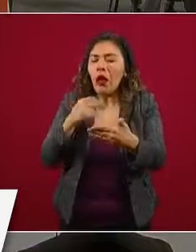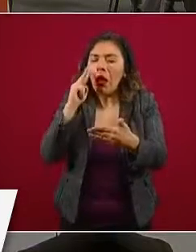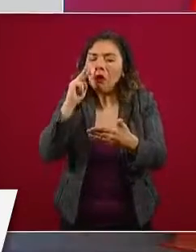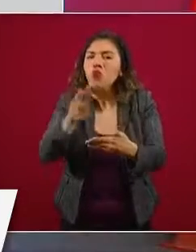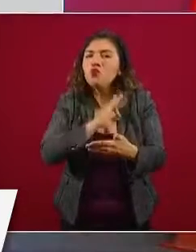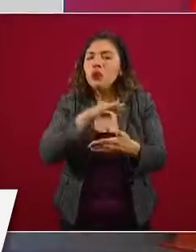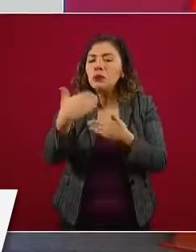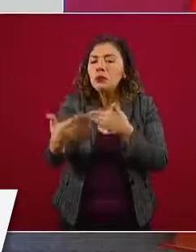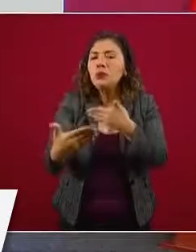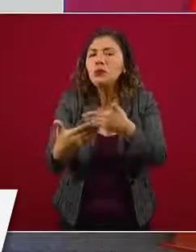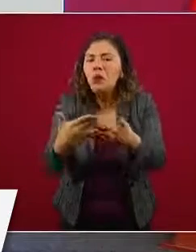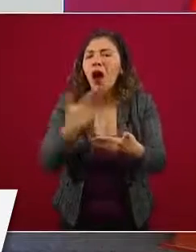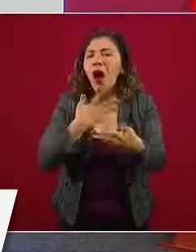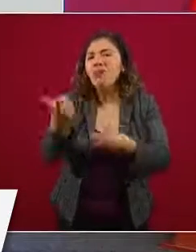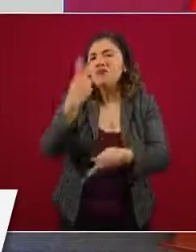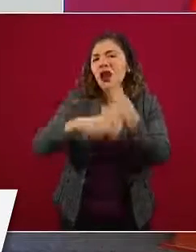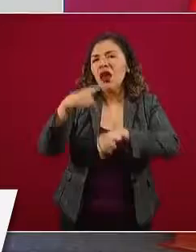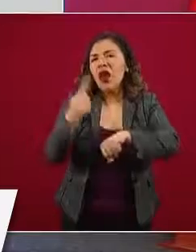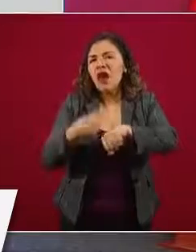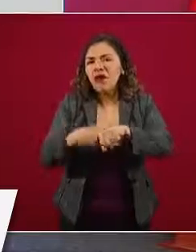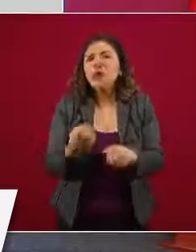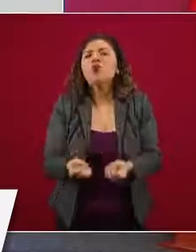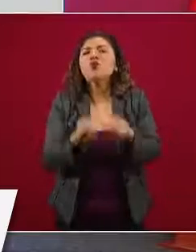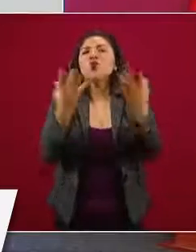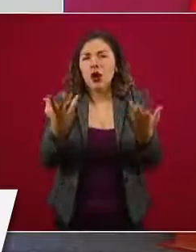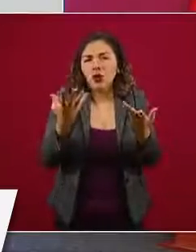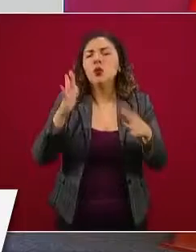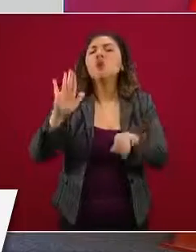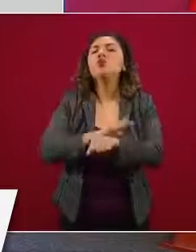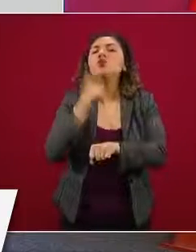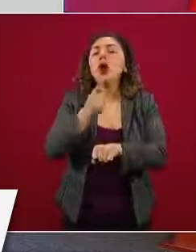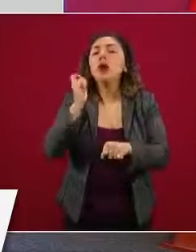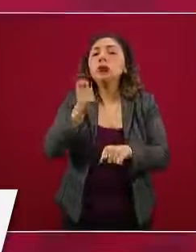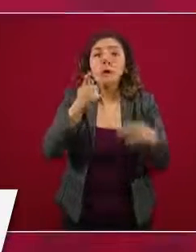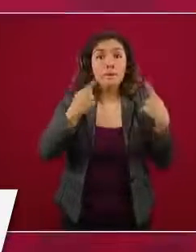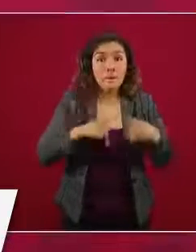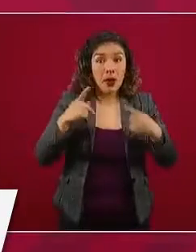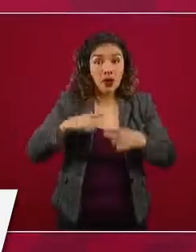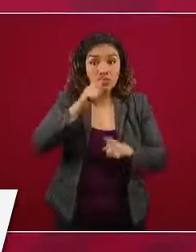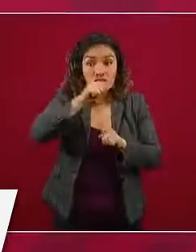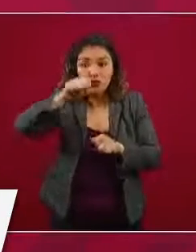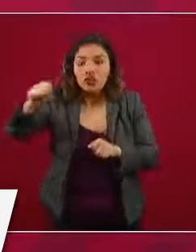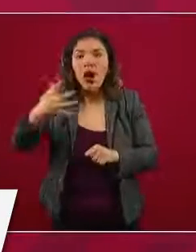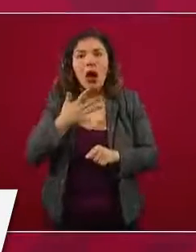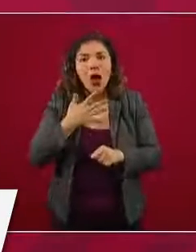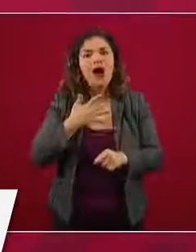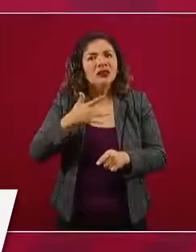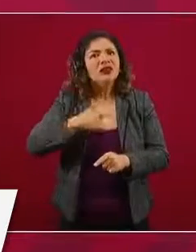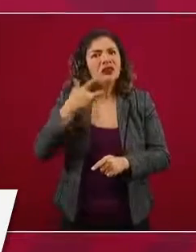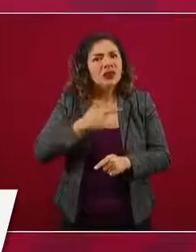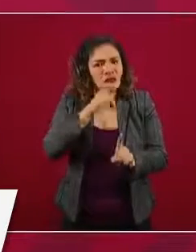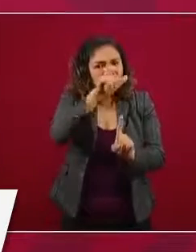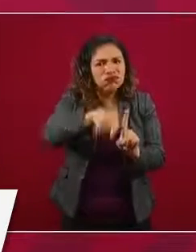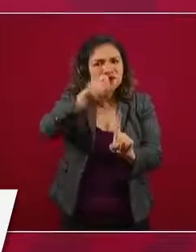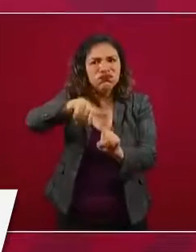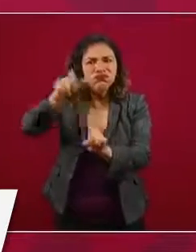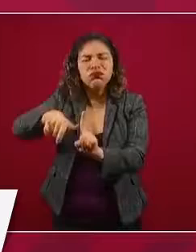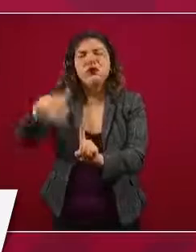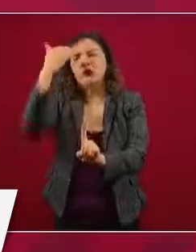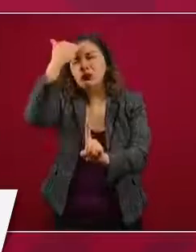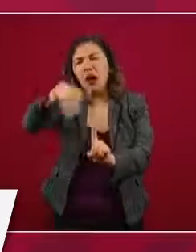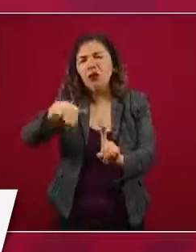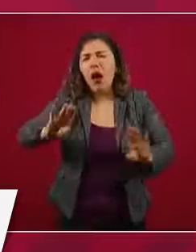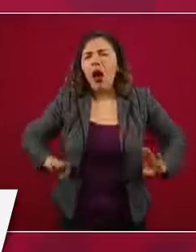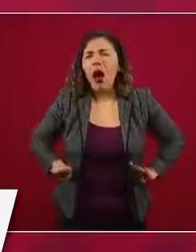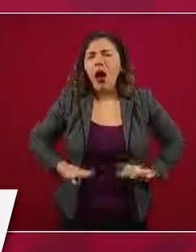al acontecer epidémico, dado que las personas que presentan la enfermedad sabemos qué porcentaje